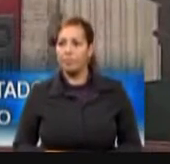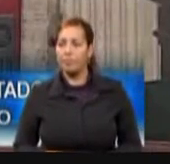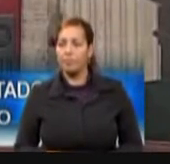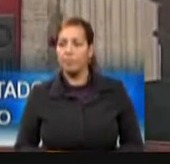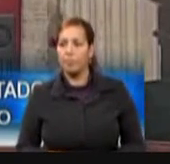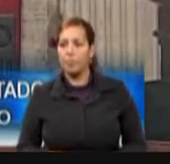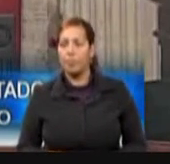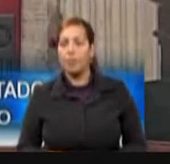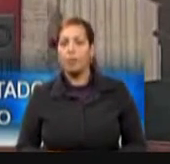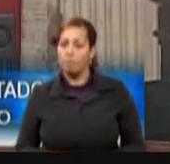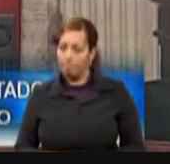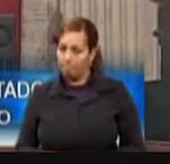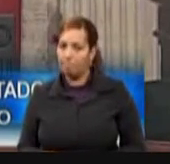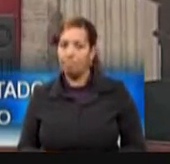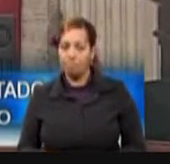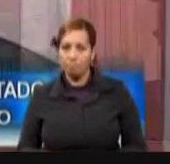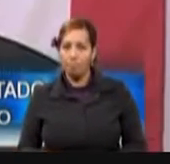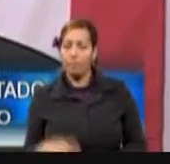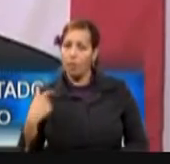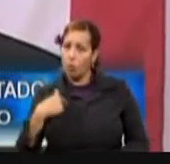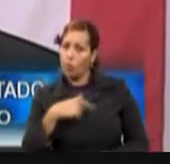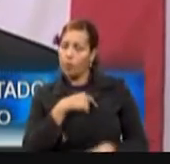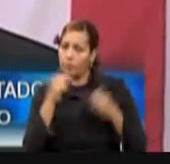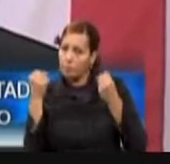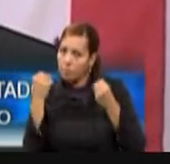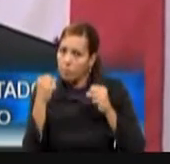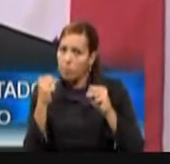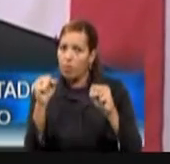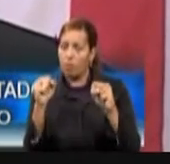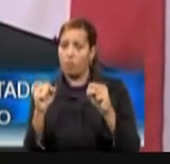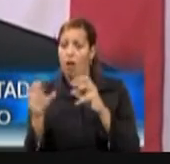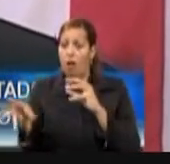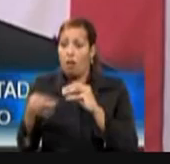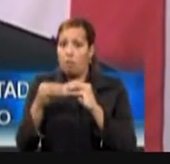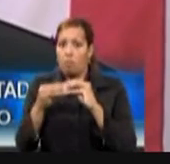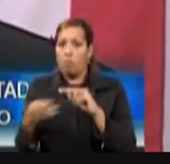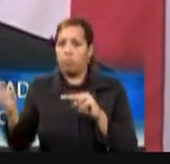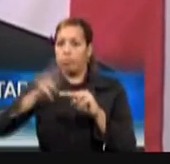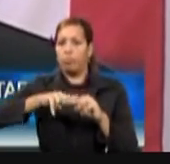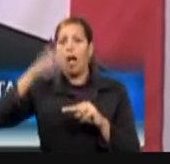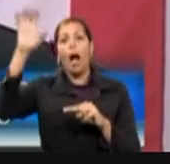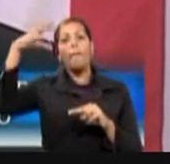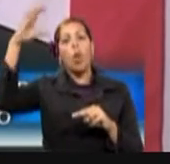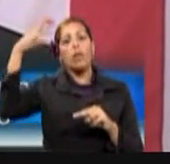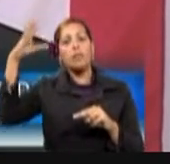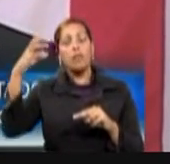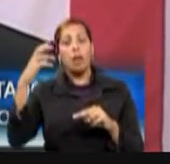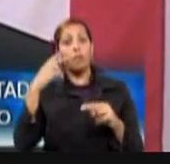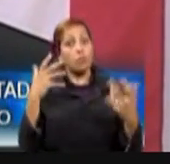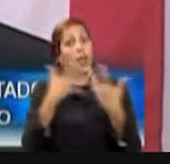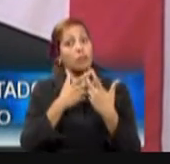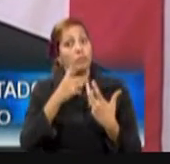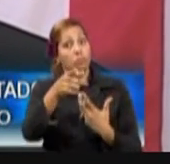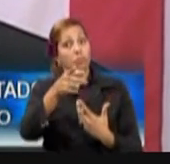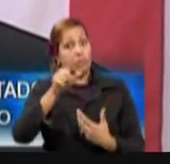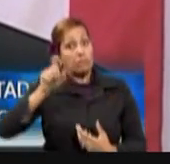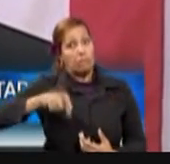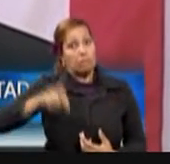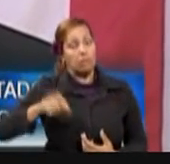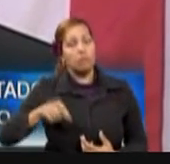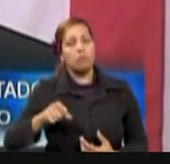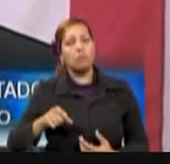Sin embargo en nuestros esfuerzos por multiplicar el número de ambulancias disponibles para dar un servicio integrado de emergencia